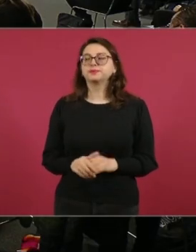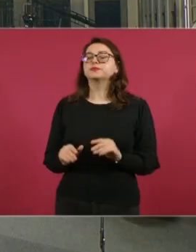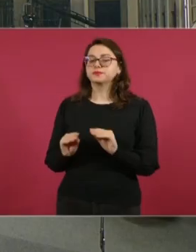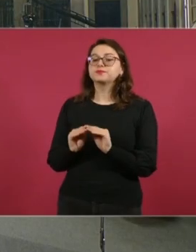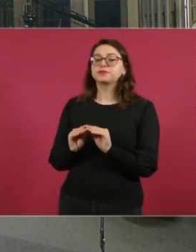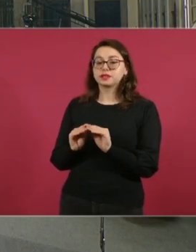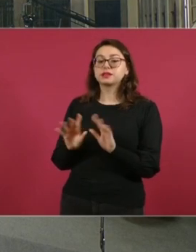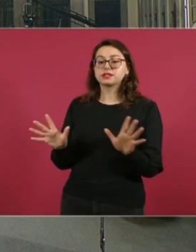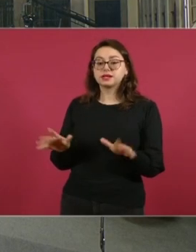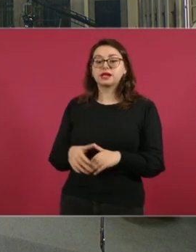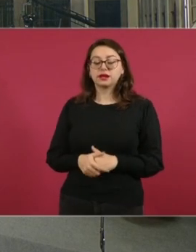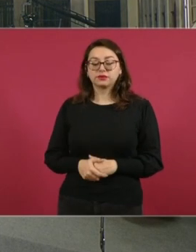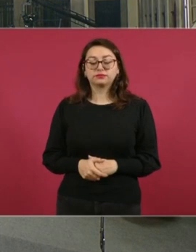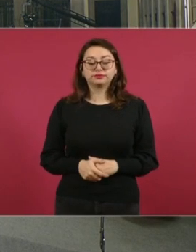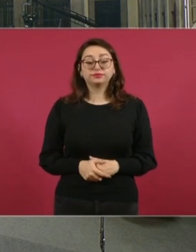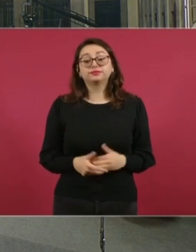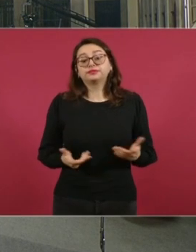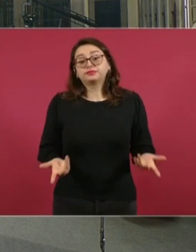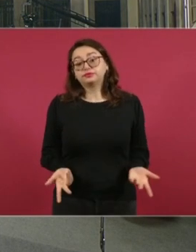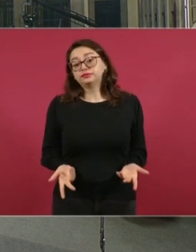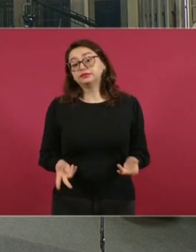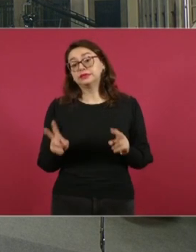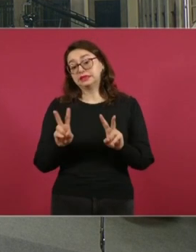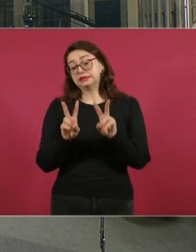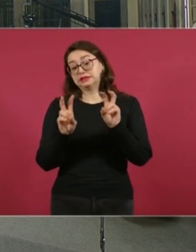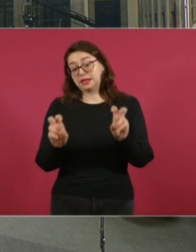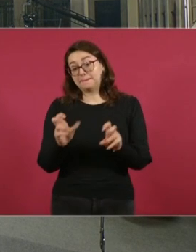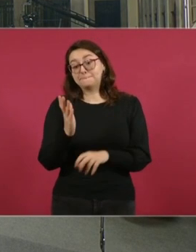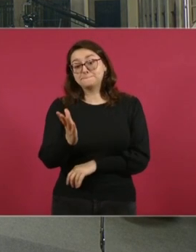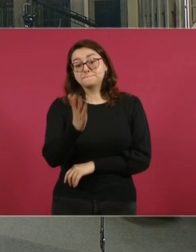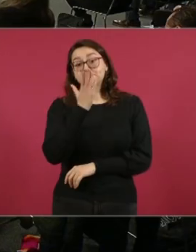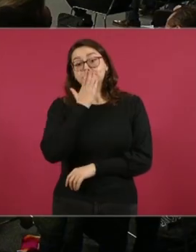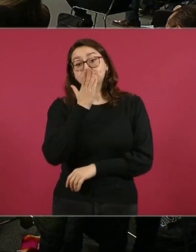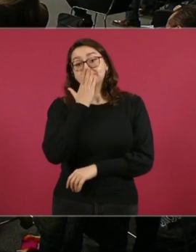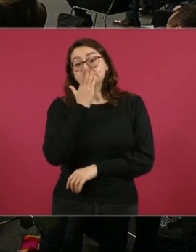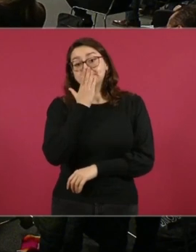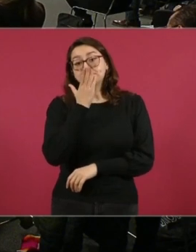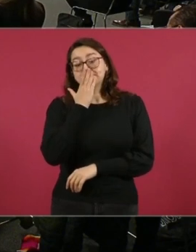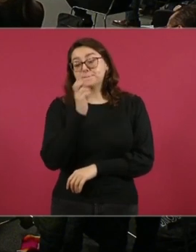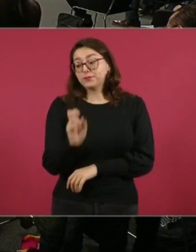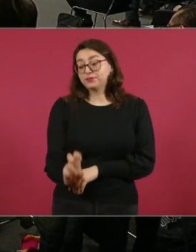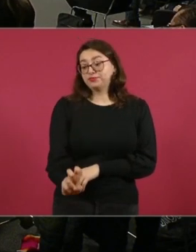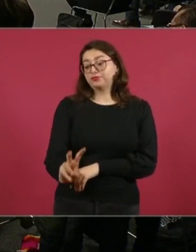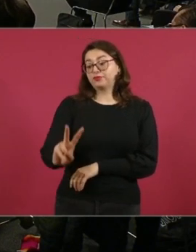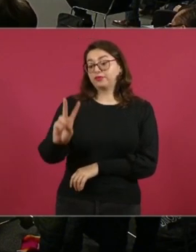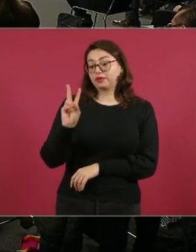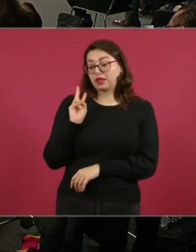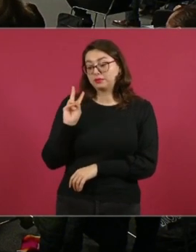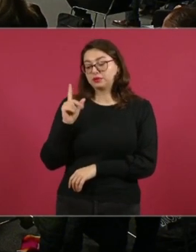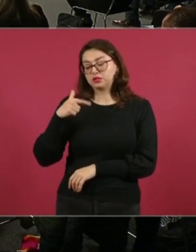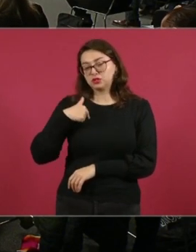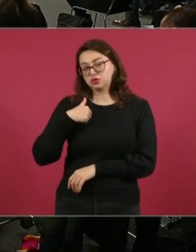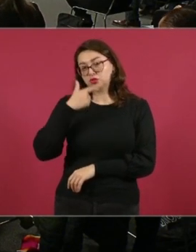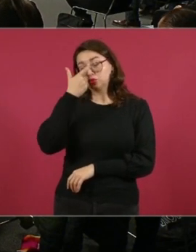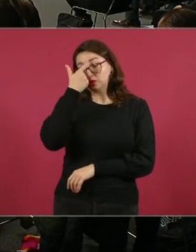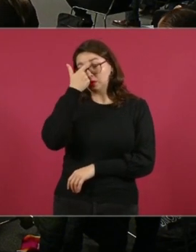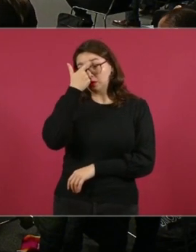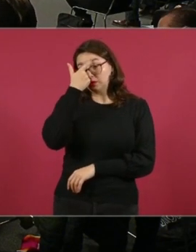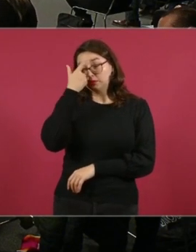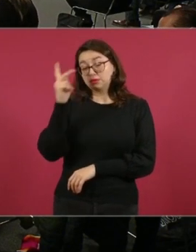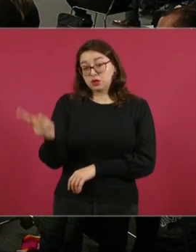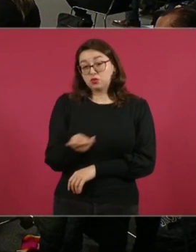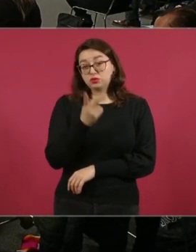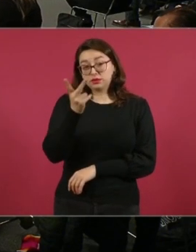Bueno, ya estamos en el tema de Sonora, señor presidente. El viernes dejé abierta aquí una cuestión. Va usted en su visita, tengo entendido que es la número